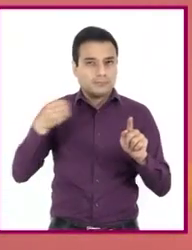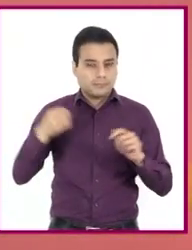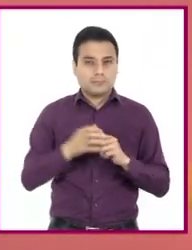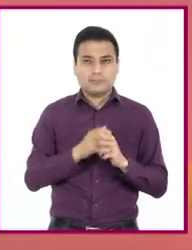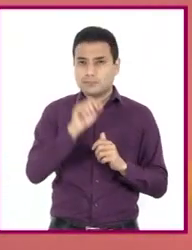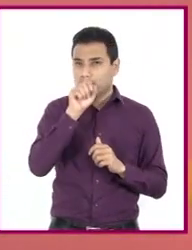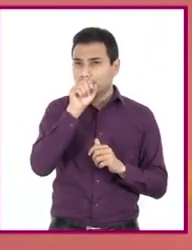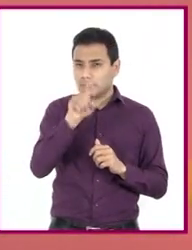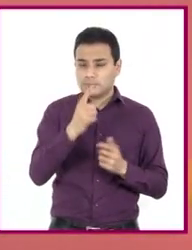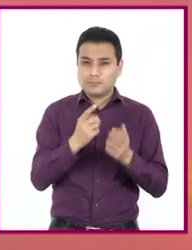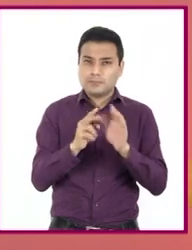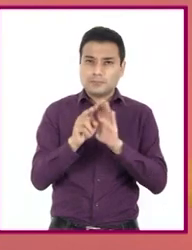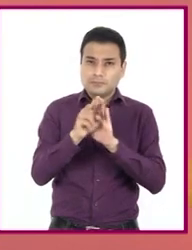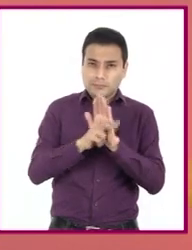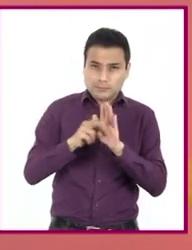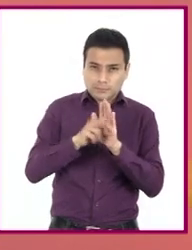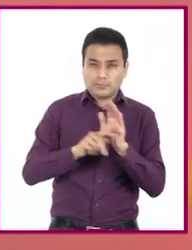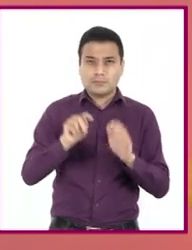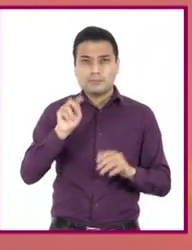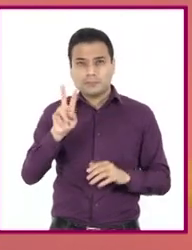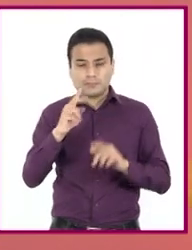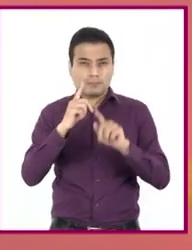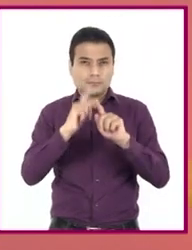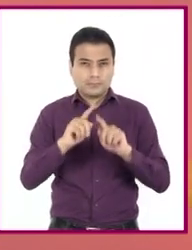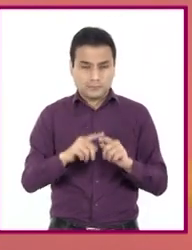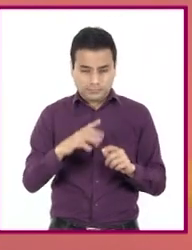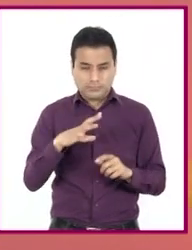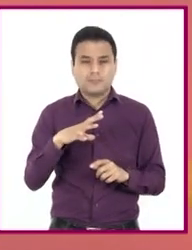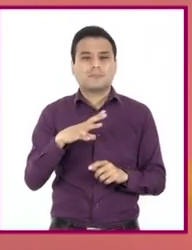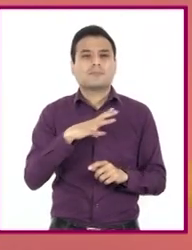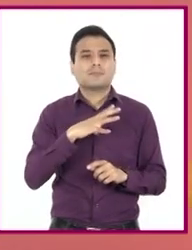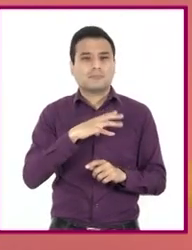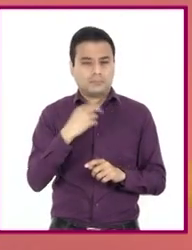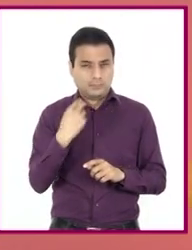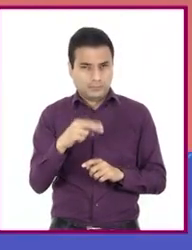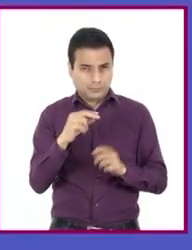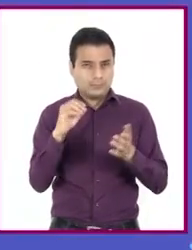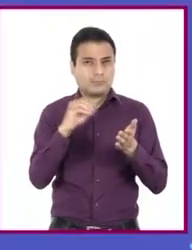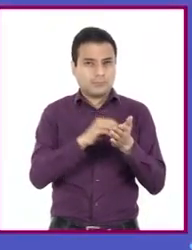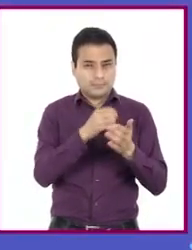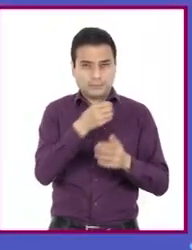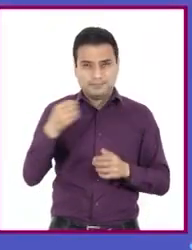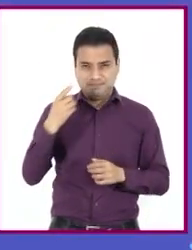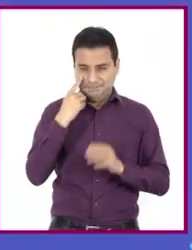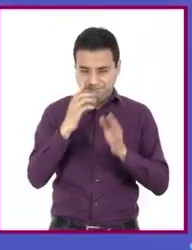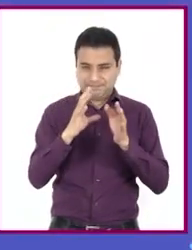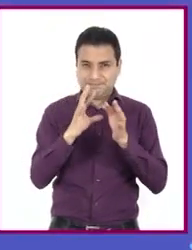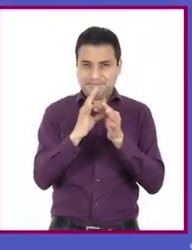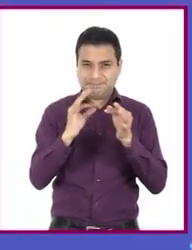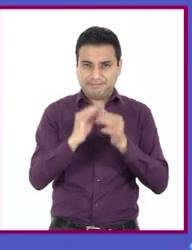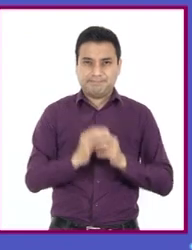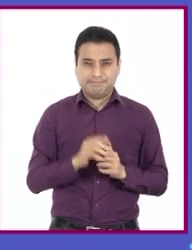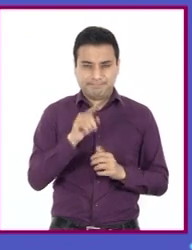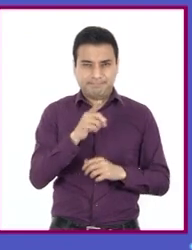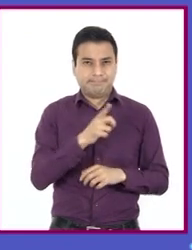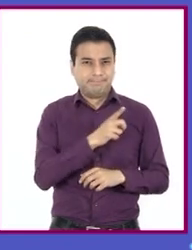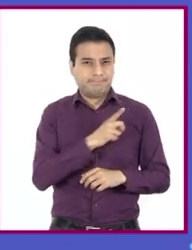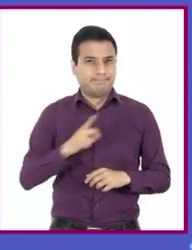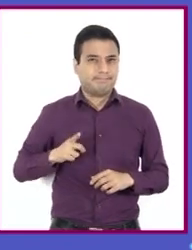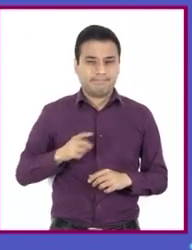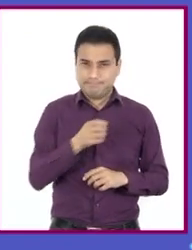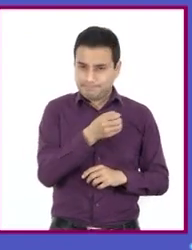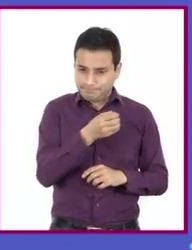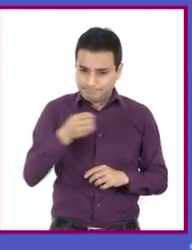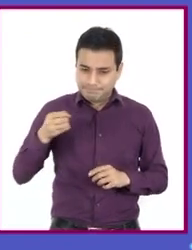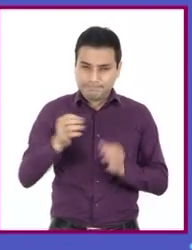audiovisuales, los cuales cambian con cierta periodicidad. Lo importante es A. Ser sistemáticos con la manera de